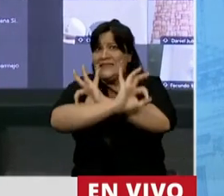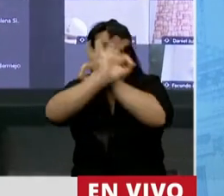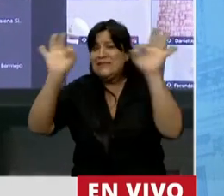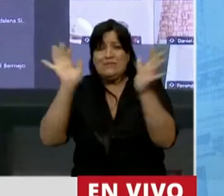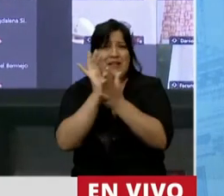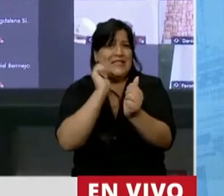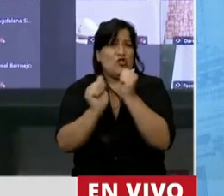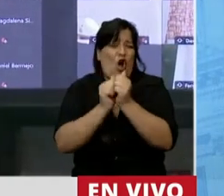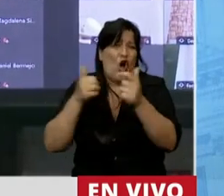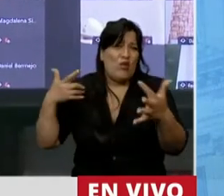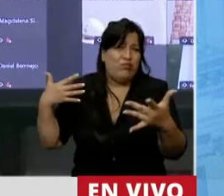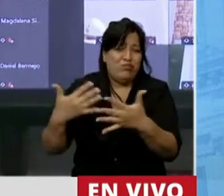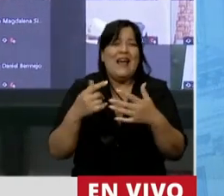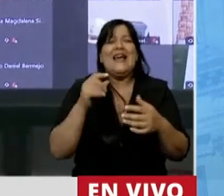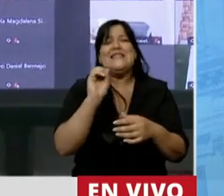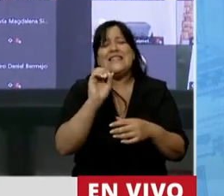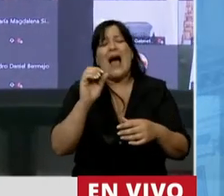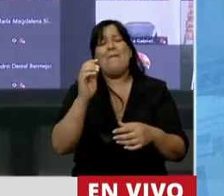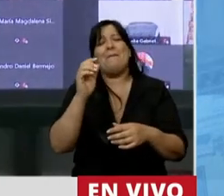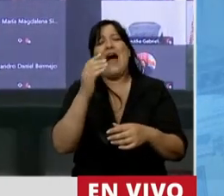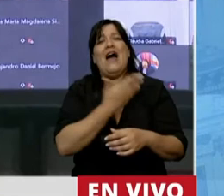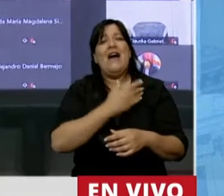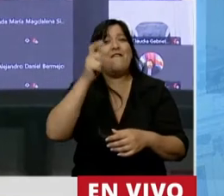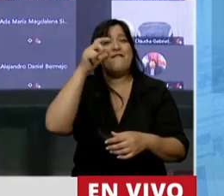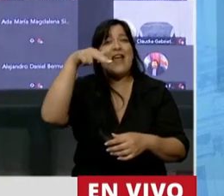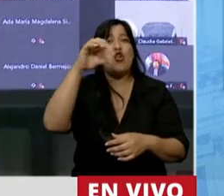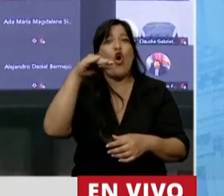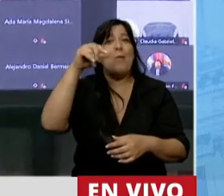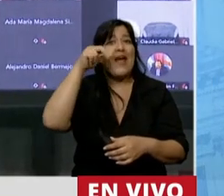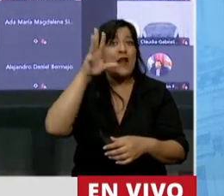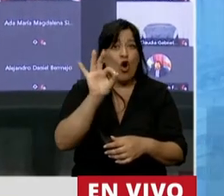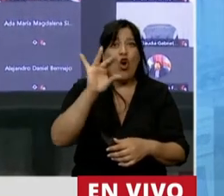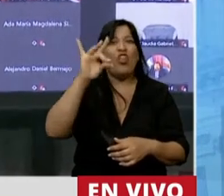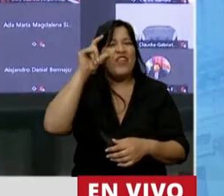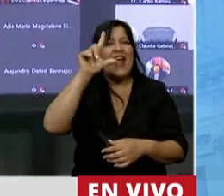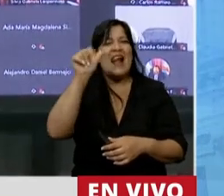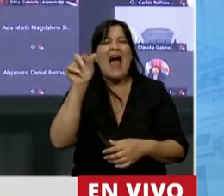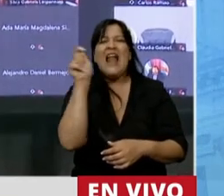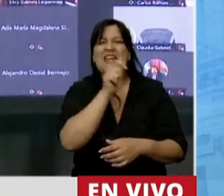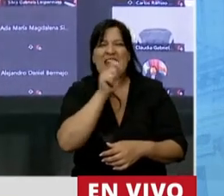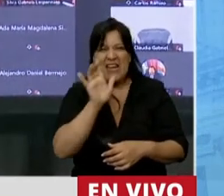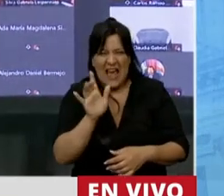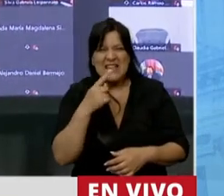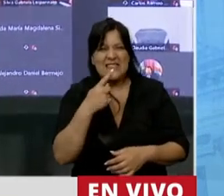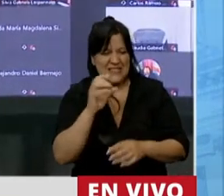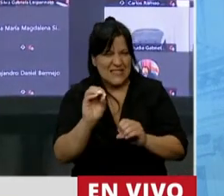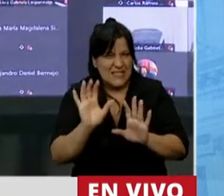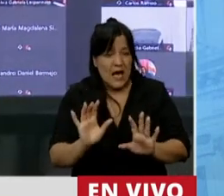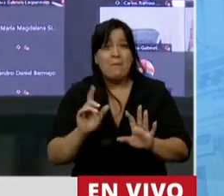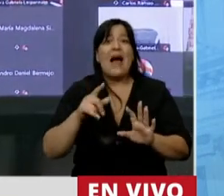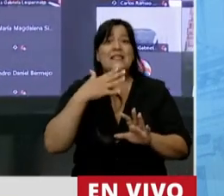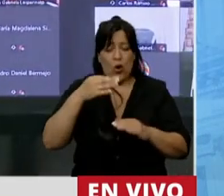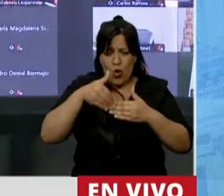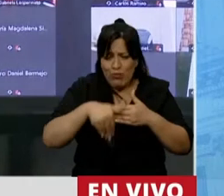el fenómeno de la niña, y vamos a tener meses muy difíciles por delante, sequía y altas temperaturas.